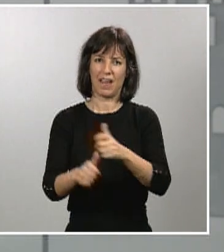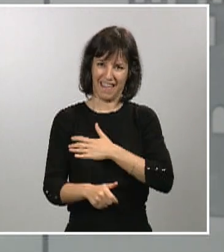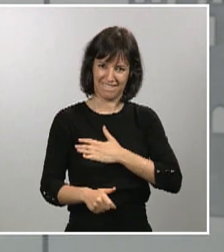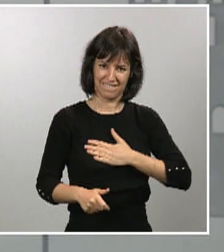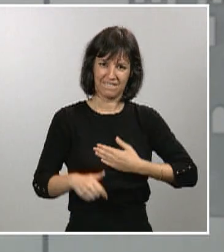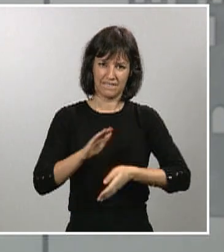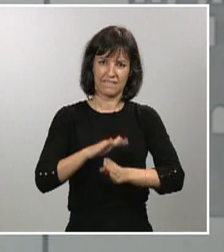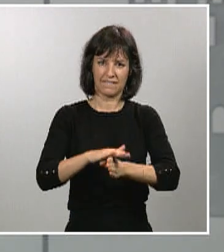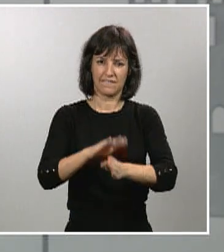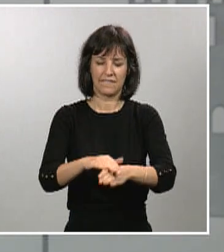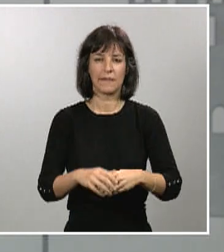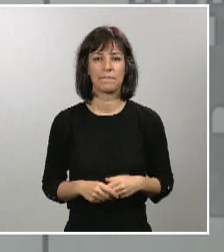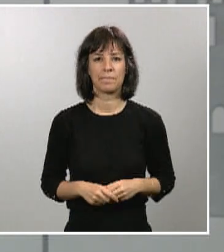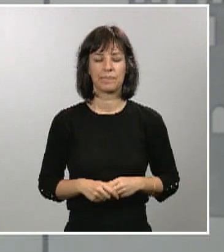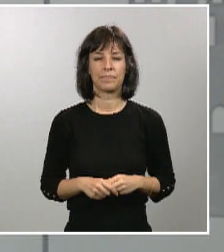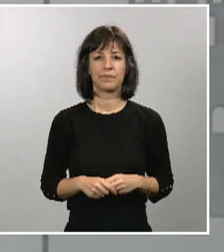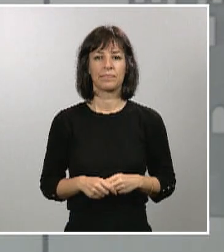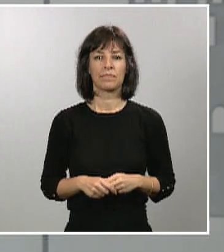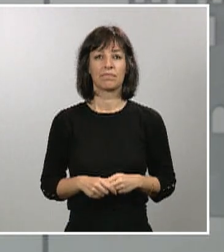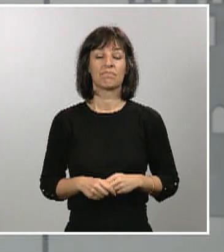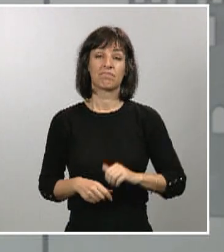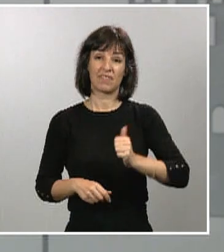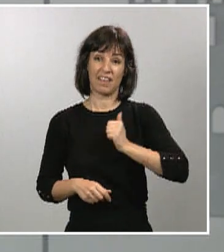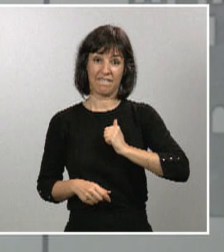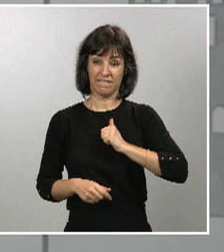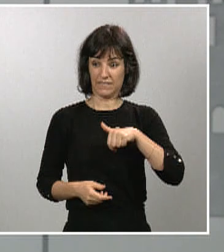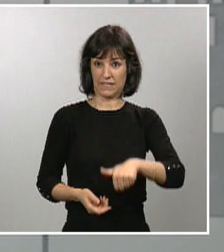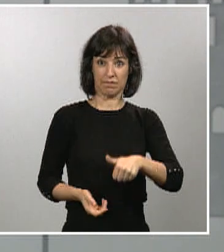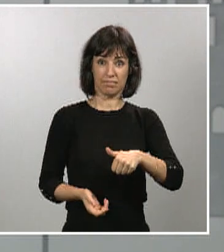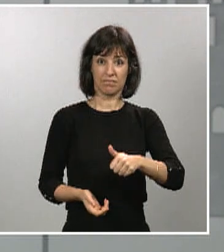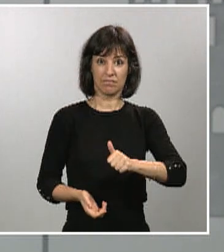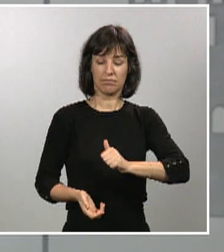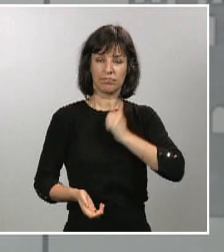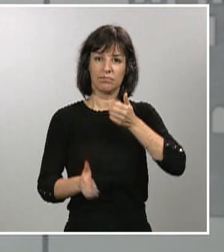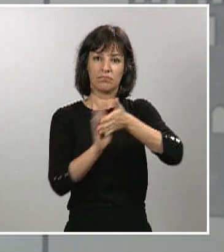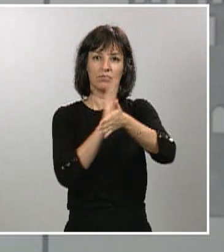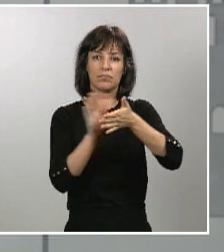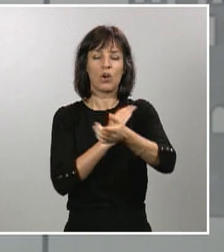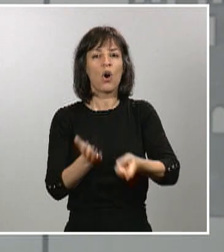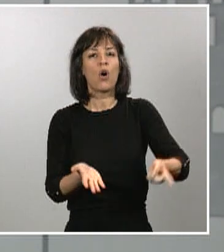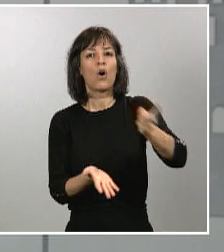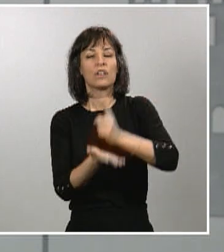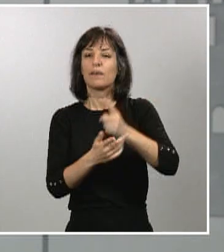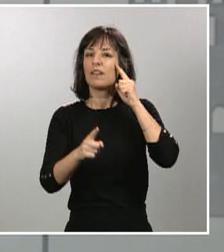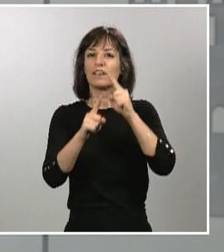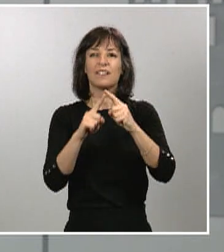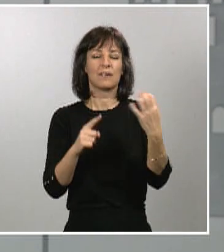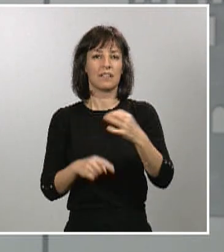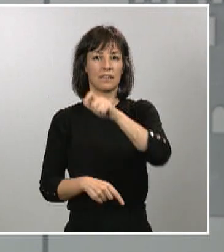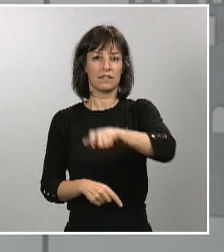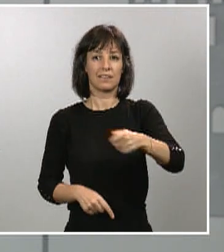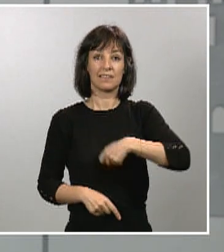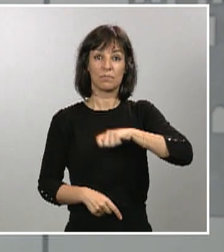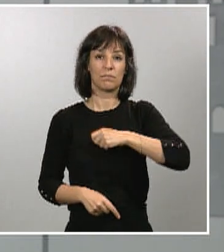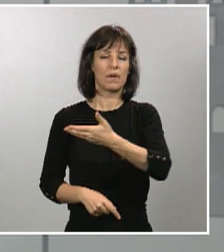notificados. Yo quiero aprovechar esta ocasión una vez más para agradecer a todos los españoles el cumplimiento